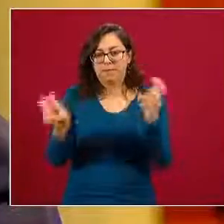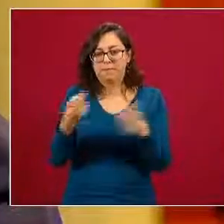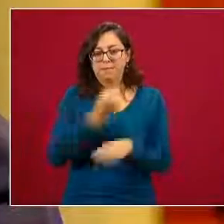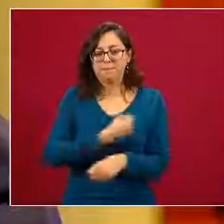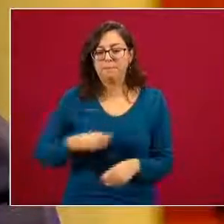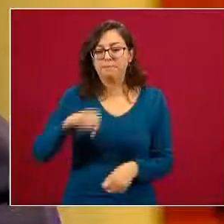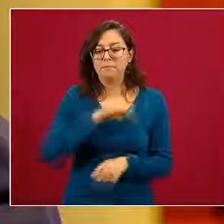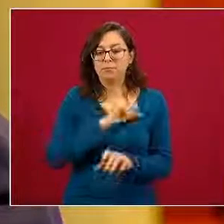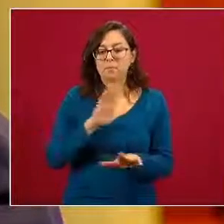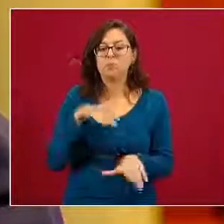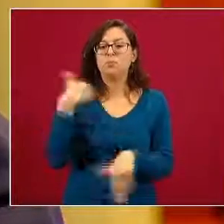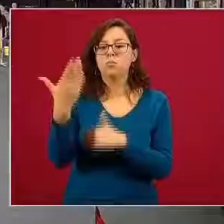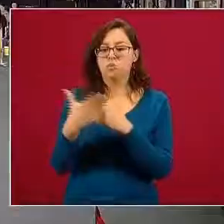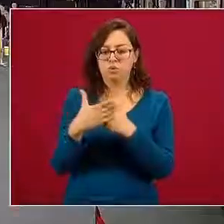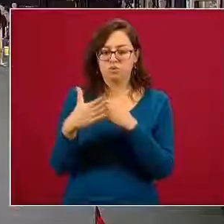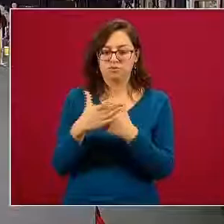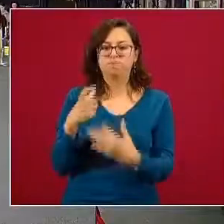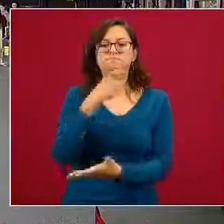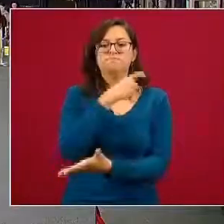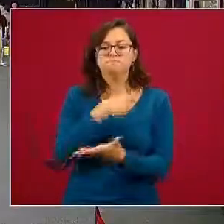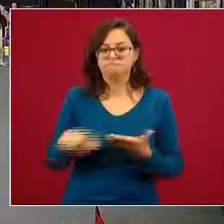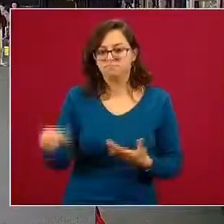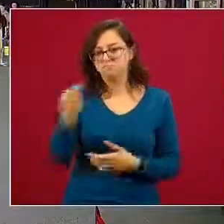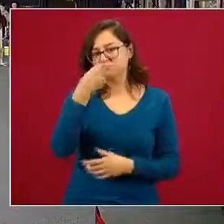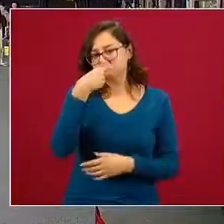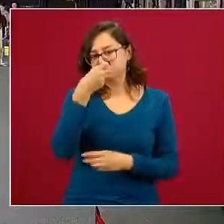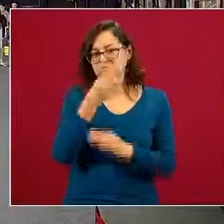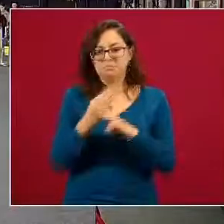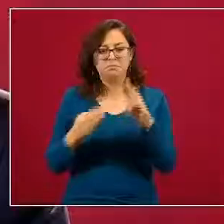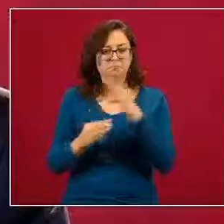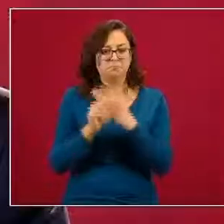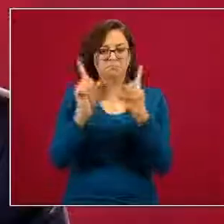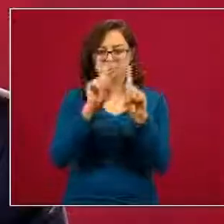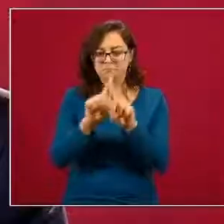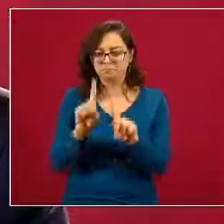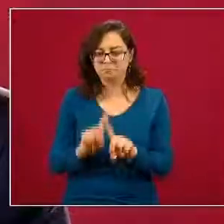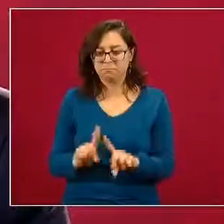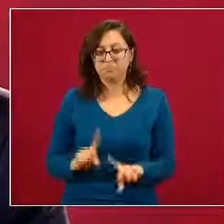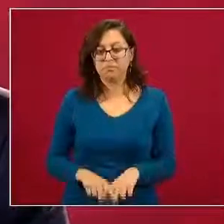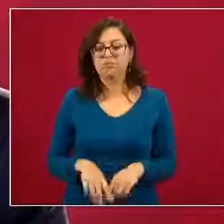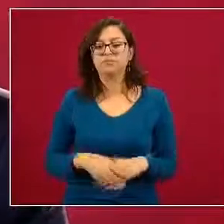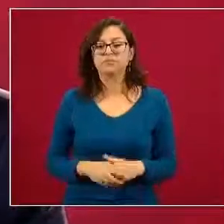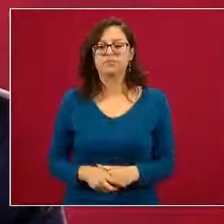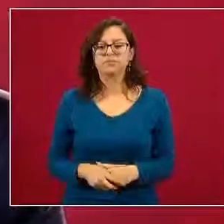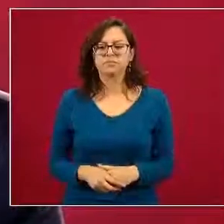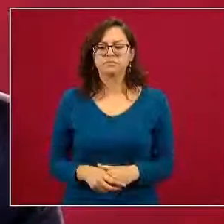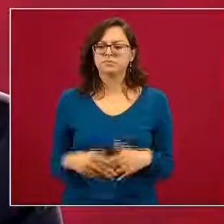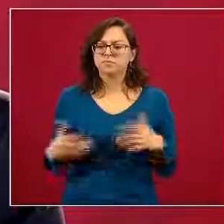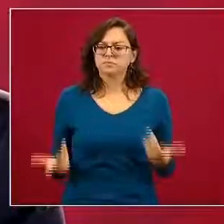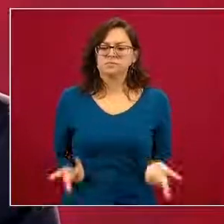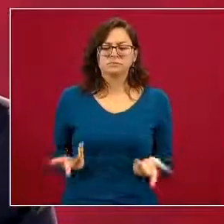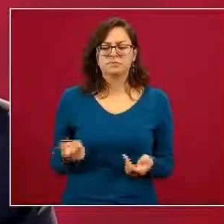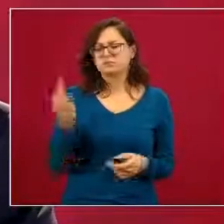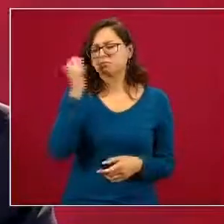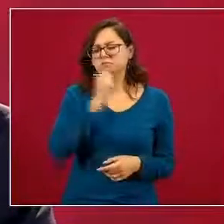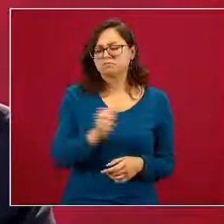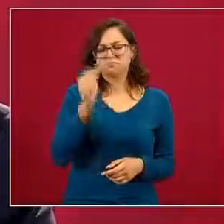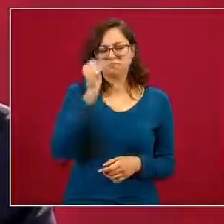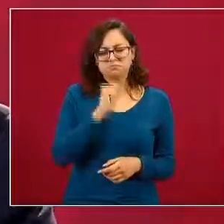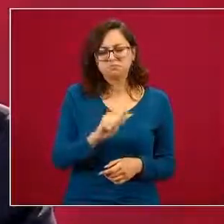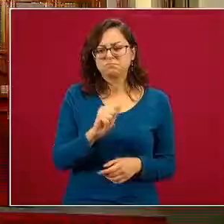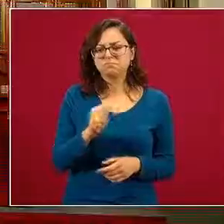adquirir insumos para la salud como en otras ocasiones y como siempre con total